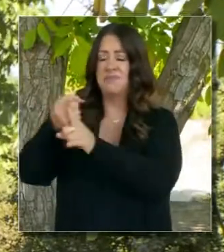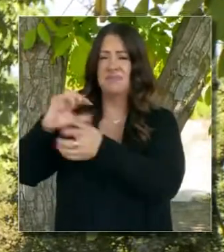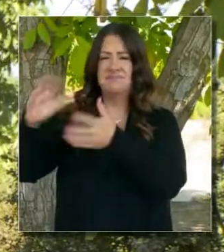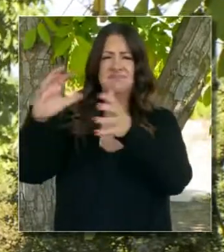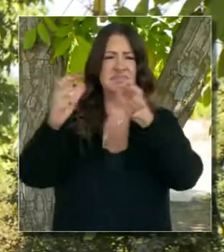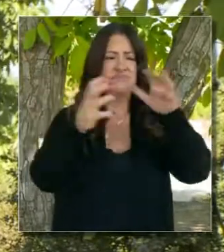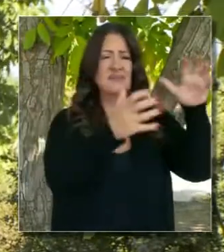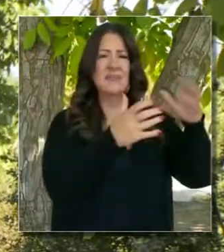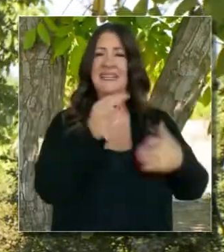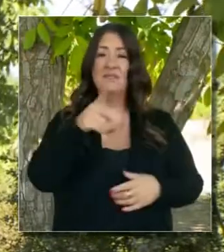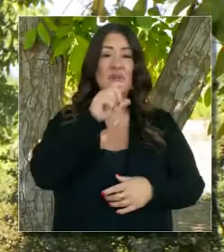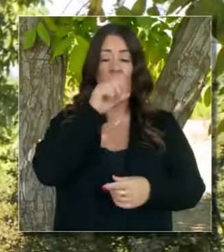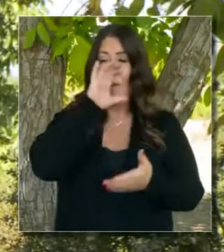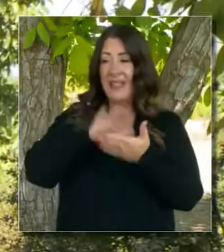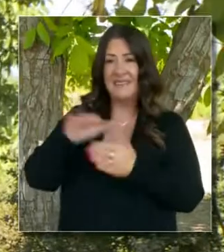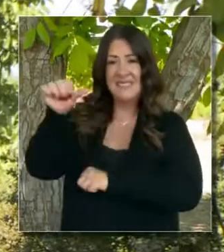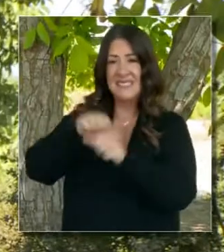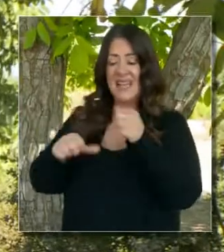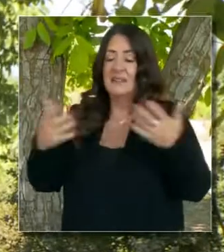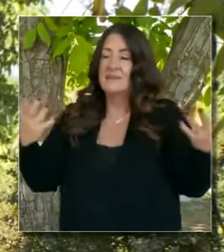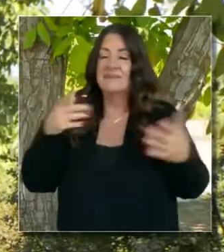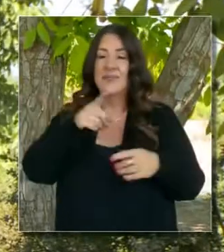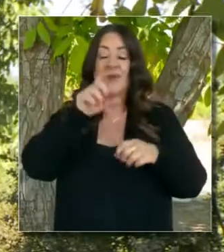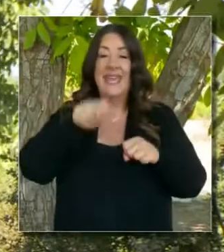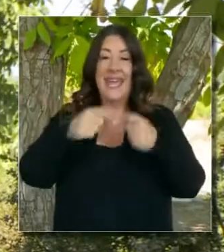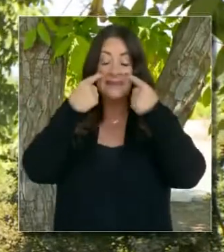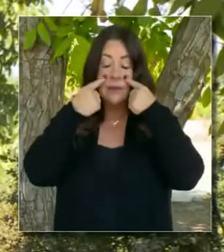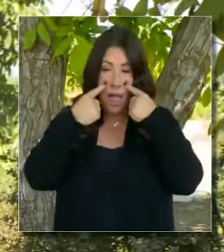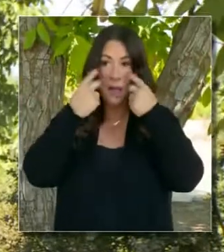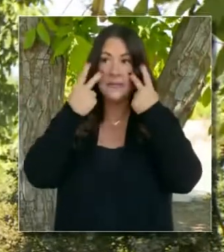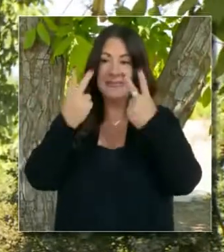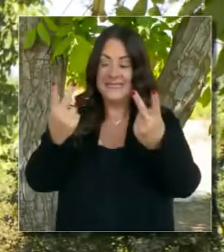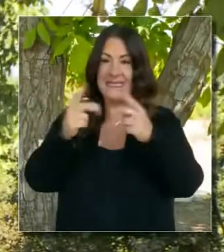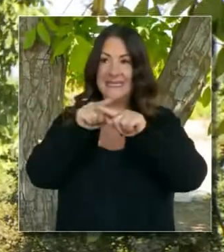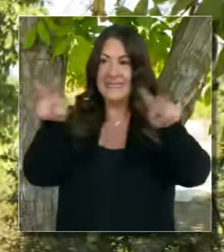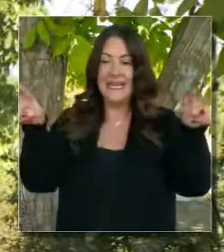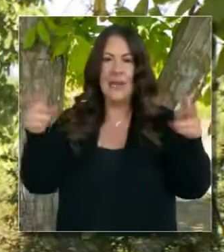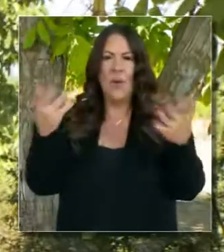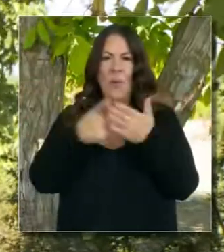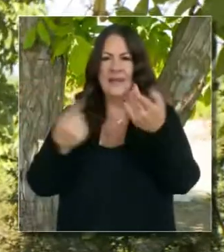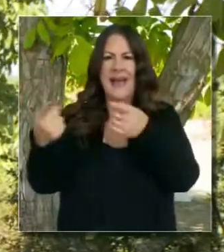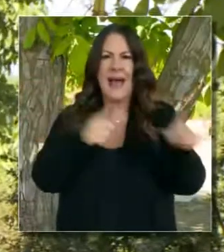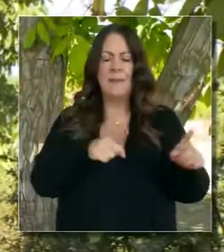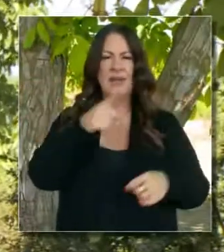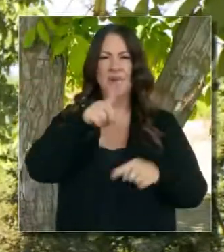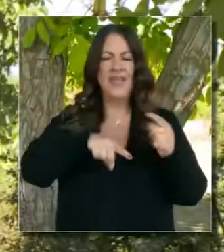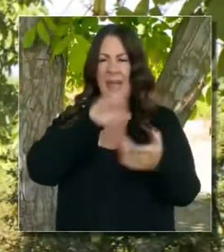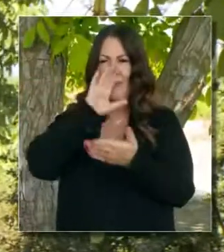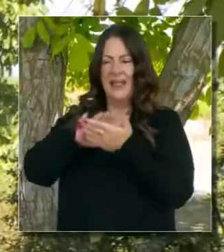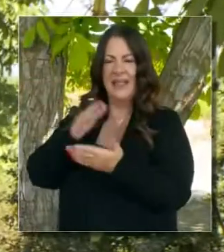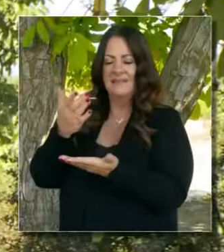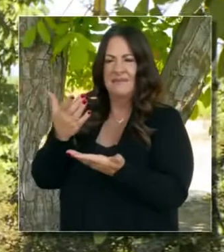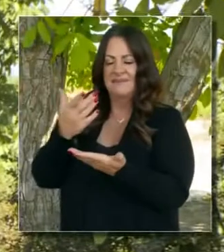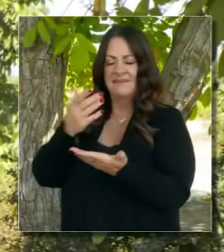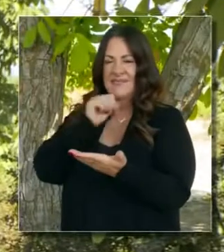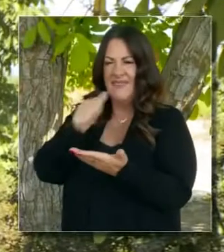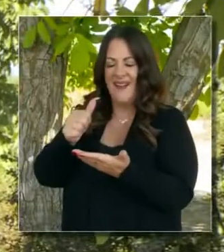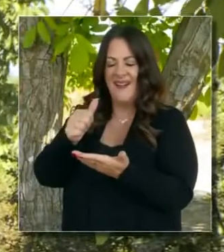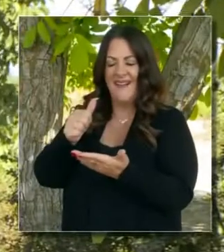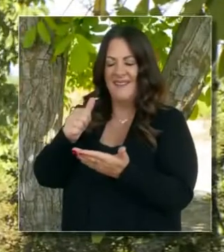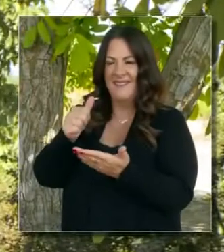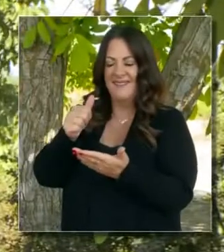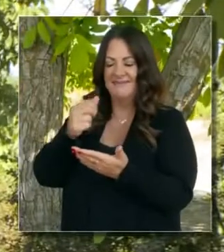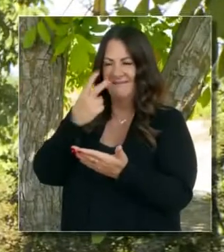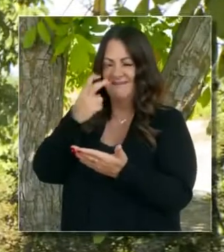ya en muchas ocasiones. Si no creen en la ciencia, tienen que creer sus propios ojos. Si no creen en ciencia y datos. Y no está abierto